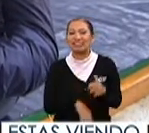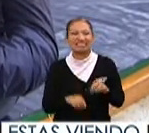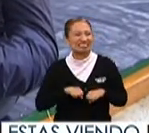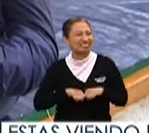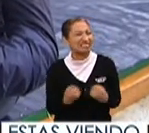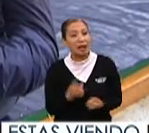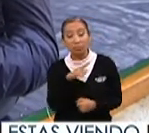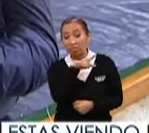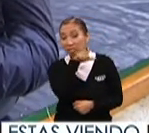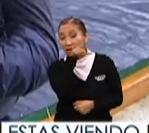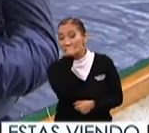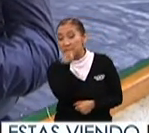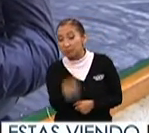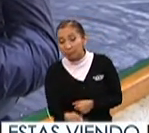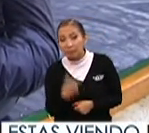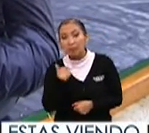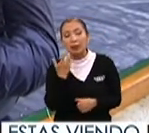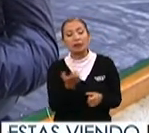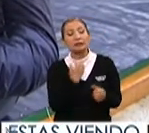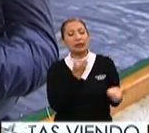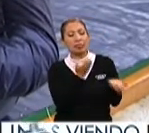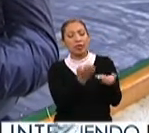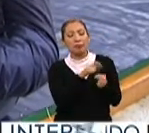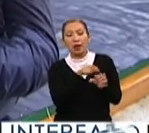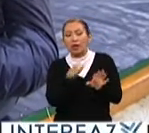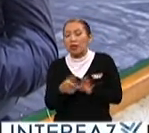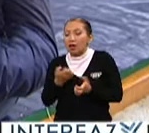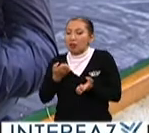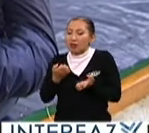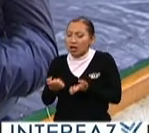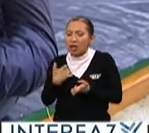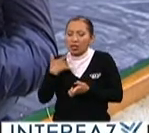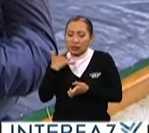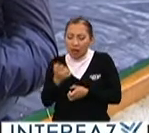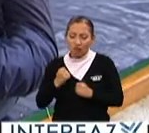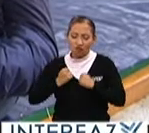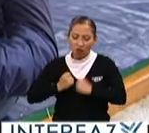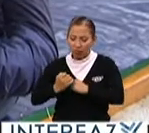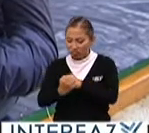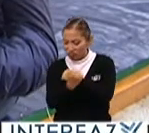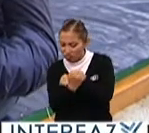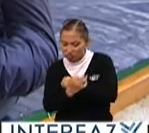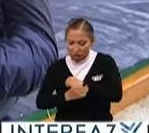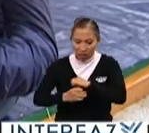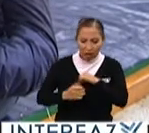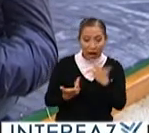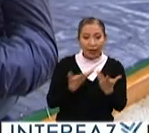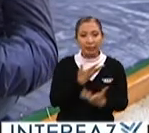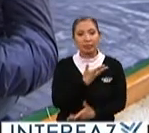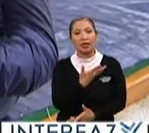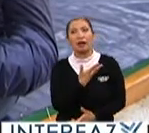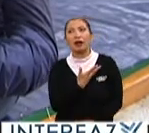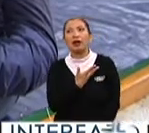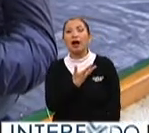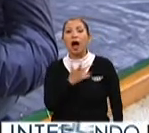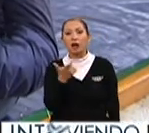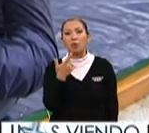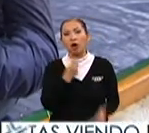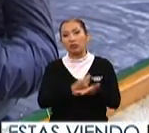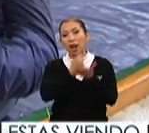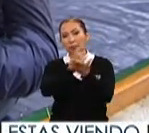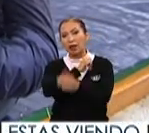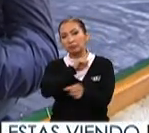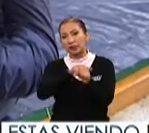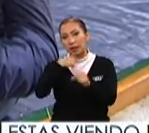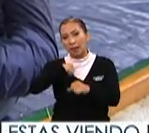después de salir del entrenamiento trato ir al gimnasio tengo que hacer fortalecimiento y tener una terapia